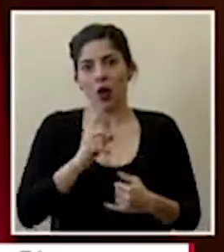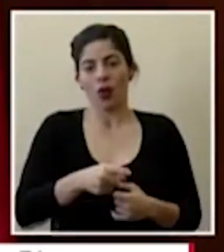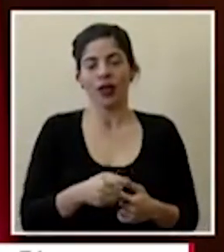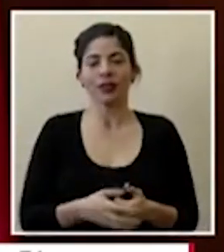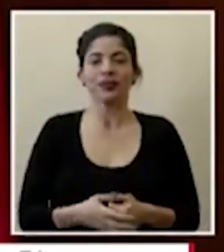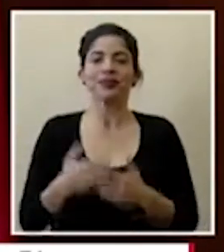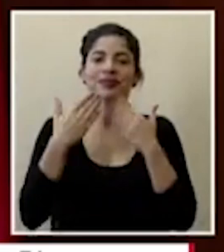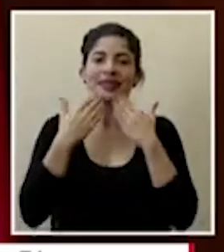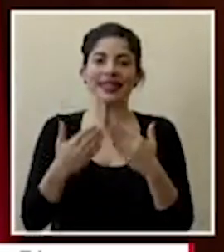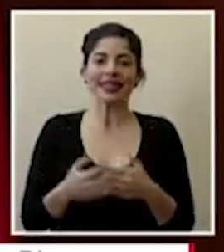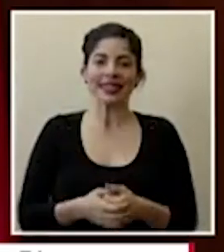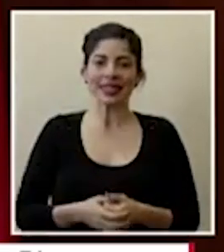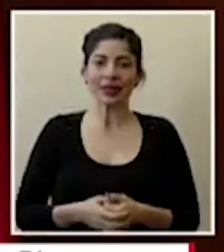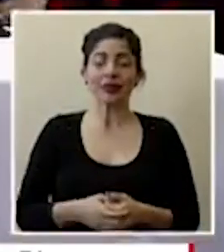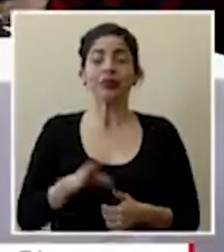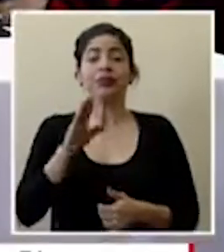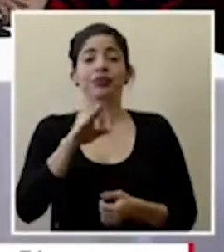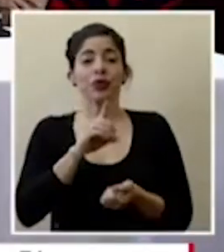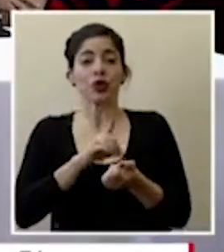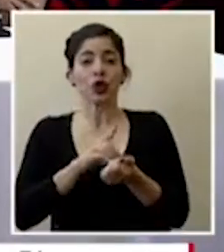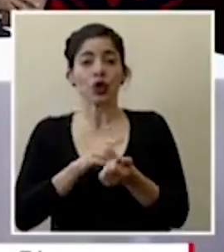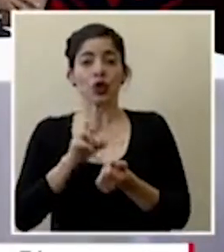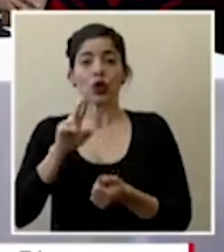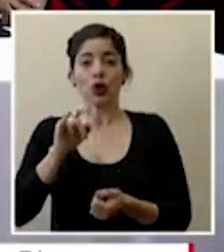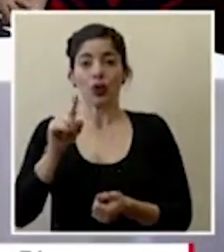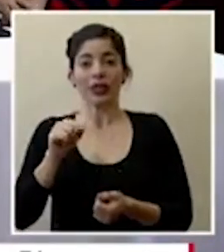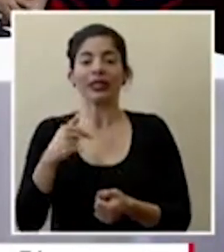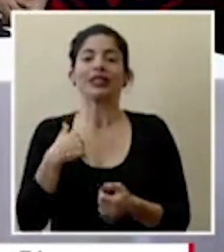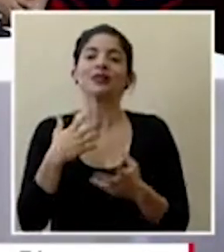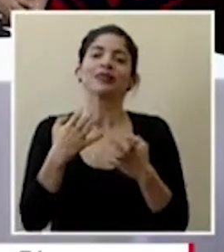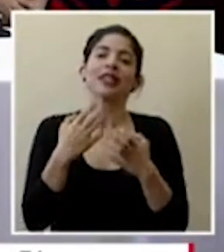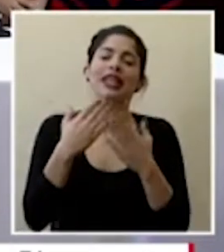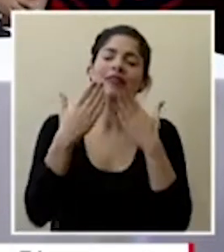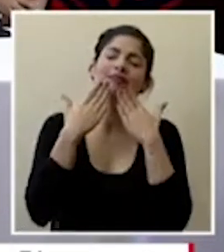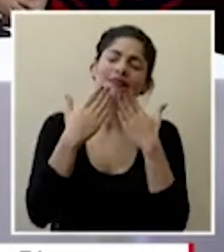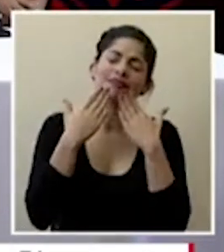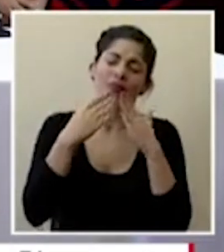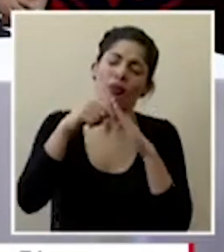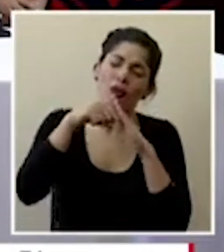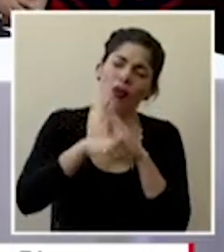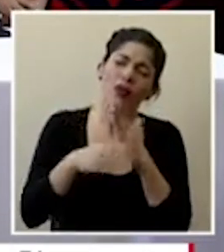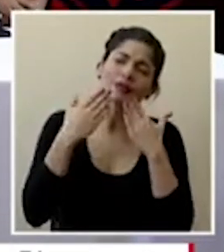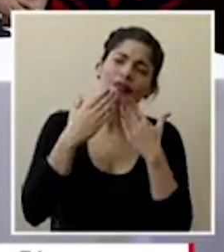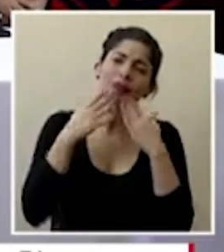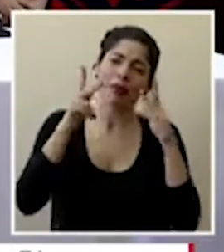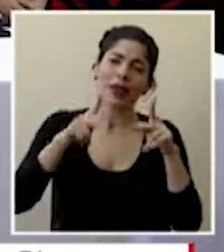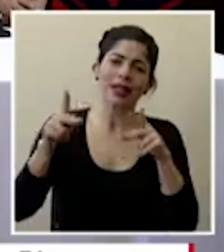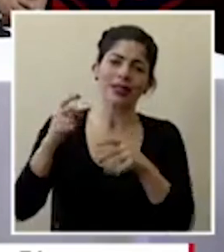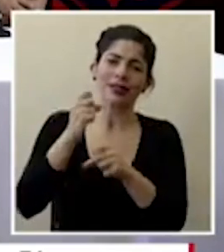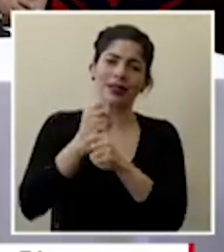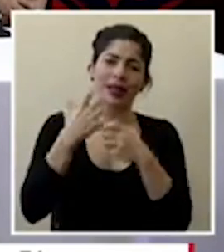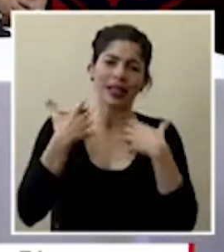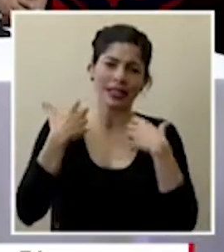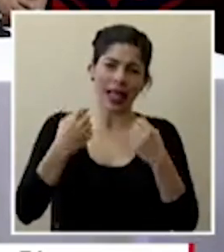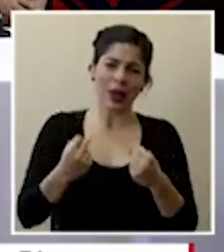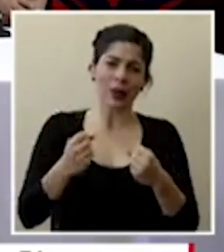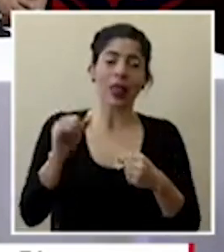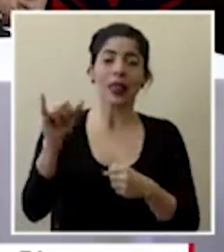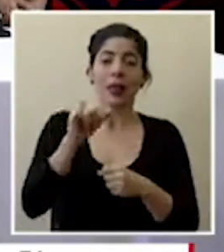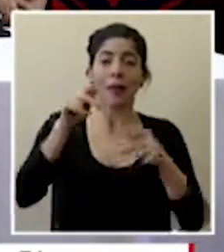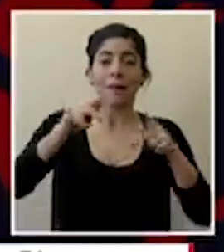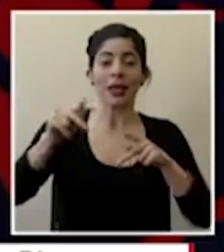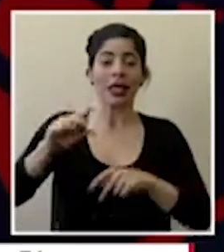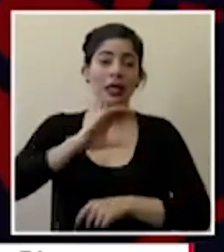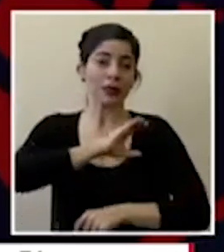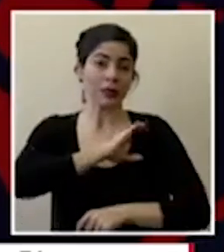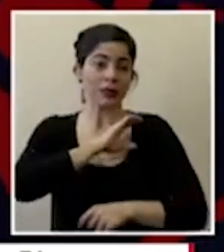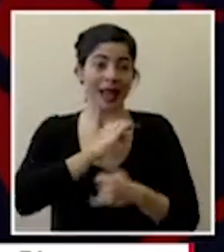gracias doctor ruiz yo quiero agradecerle profundamente al personal de salud también este al personal de la